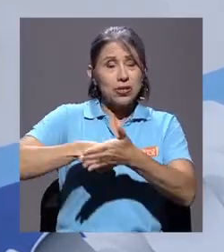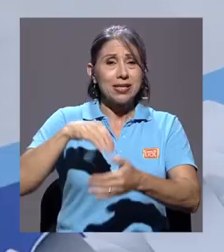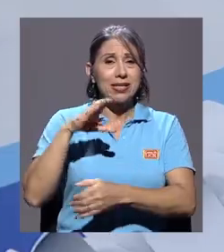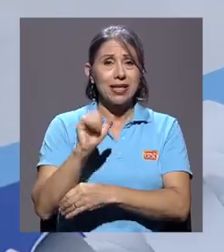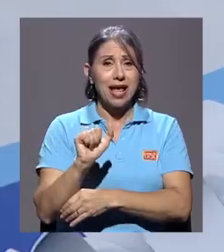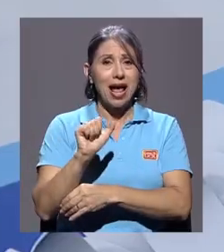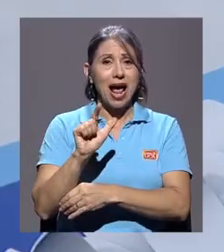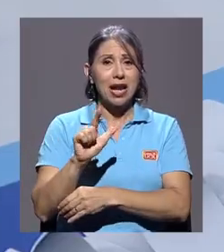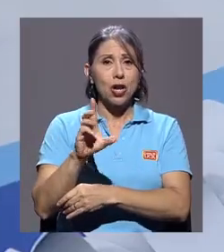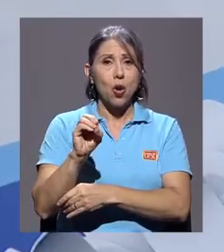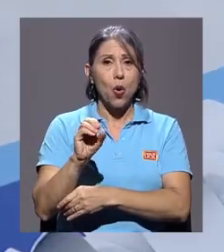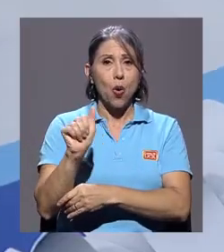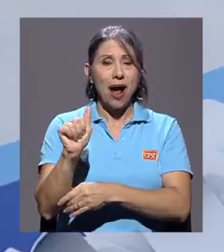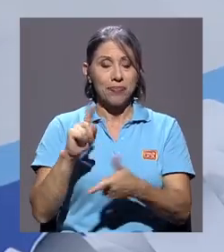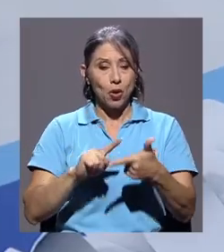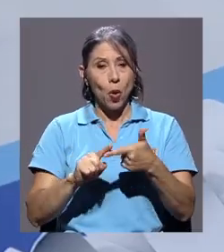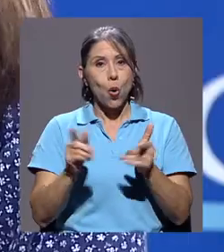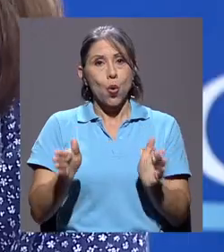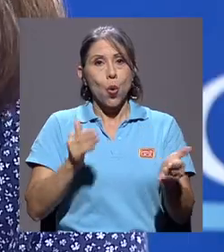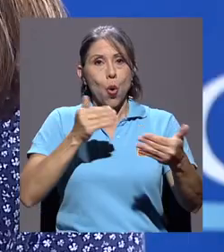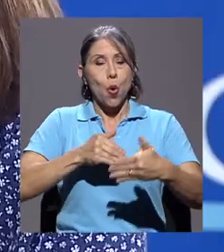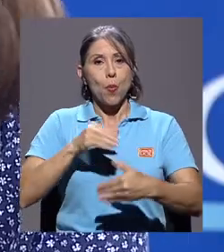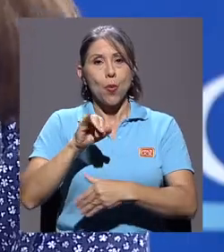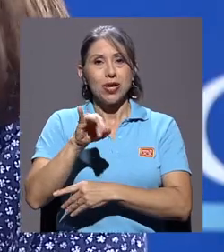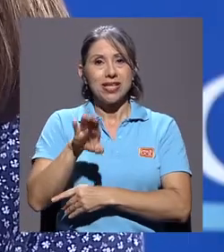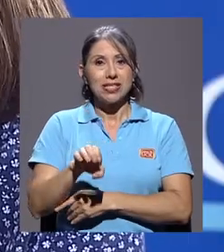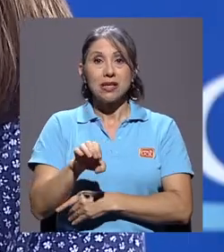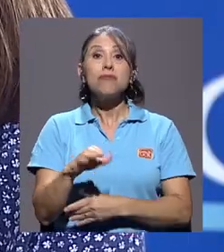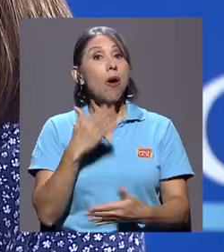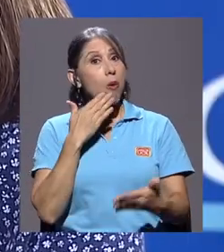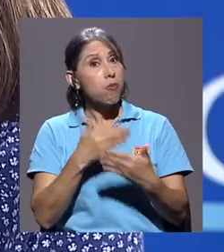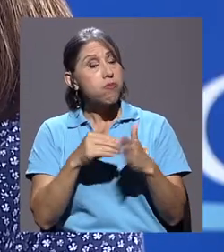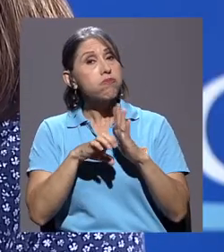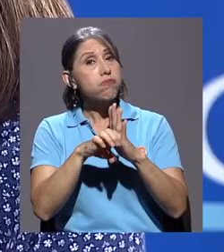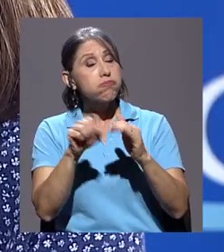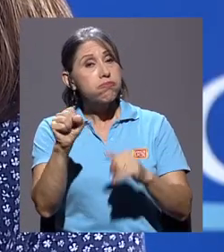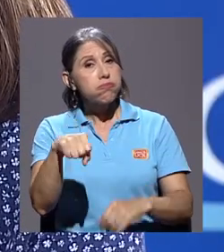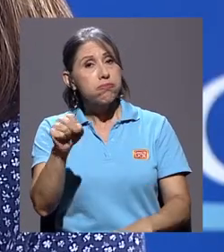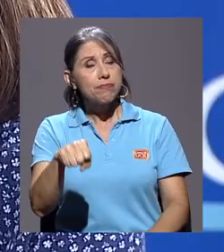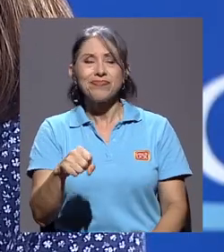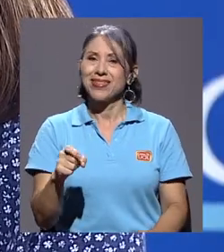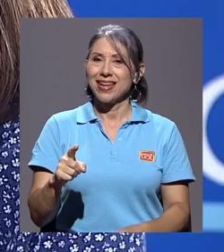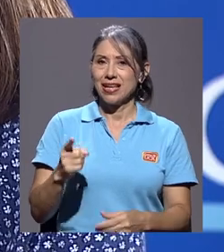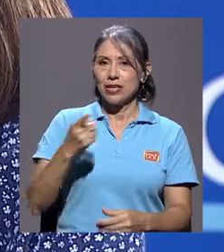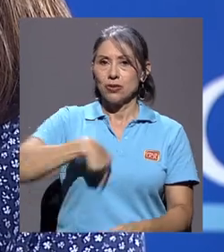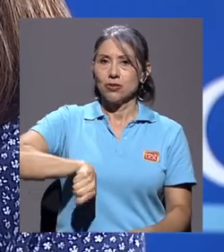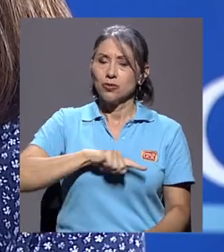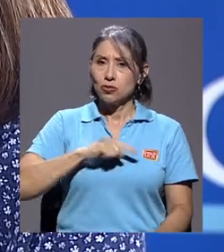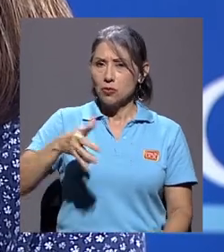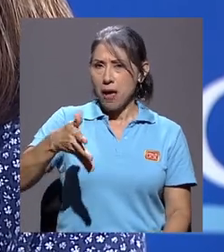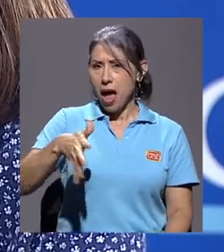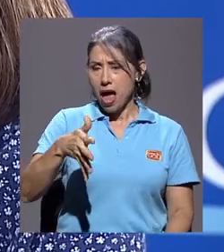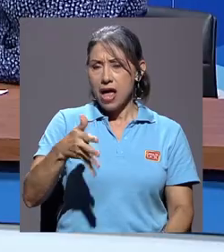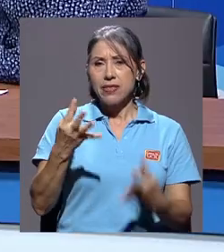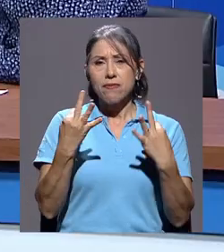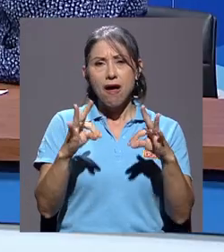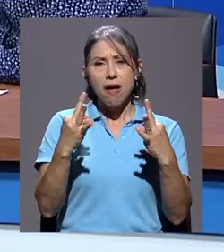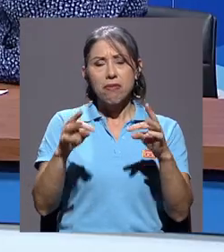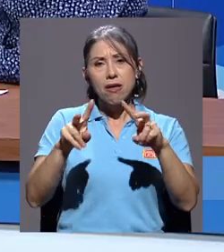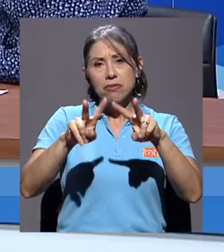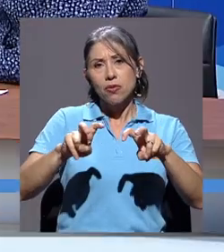como había pasado con el Combo de Licea. Exactamente. Fueron muy buenos ejemplos, ¿cierto? Entonces, más o menos lo que estábamos tratando también de